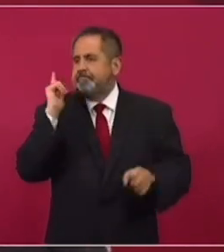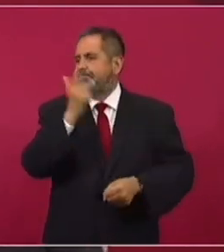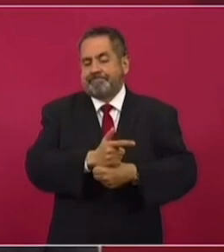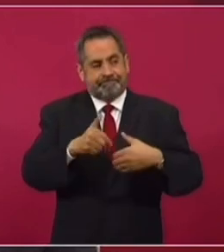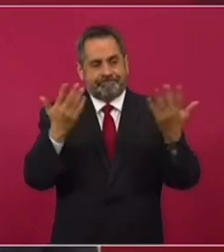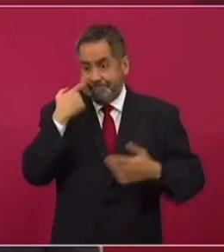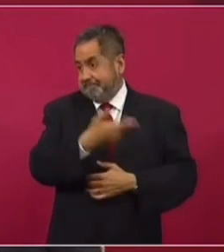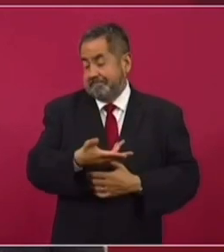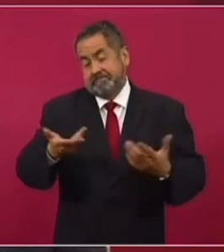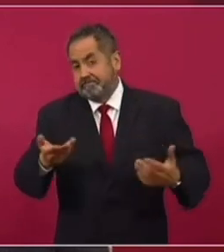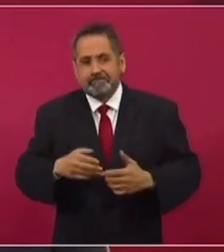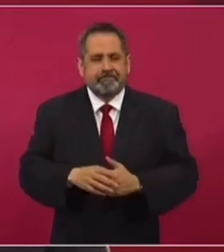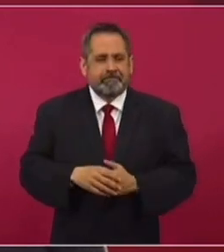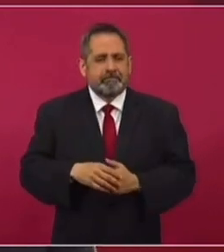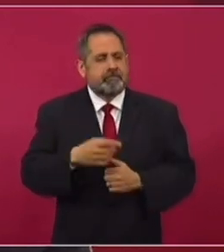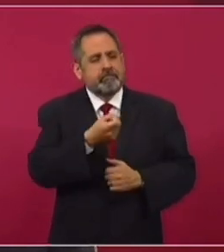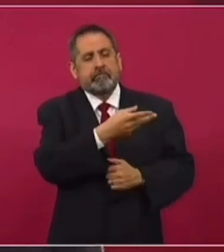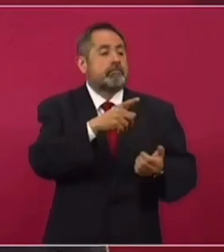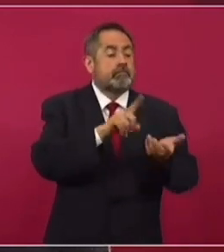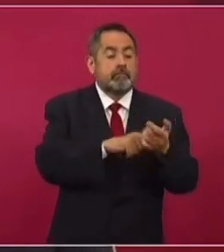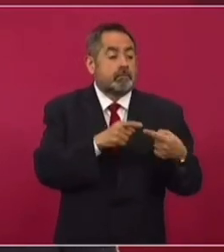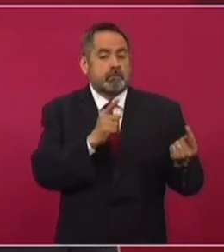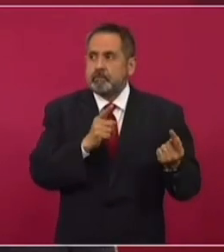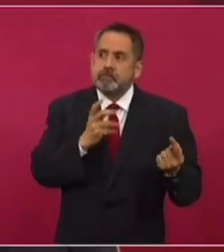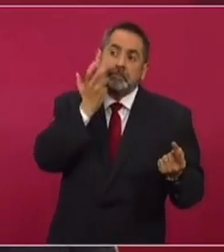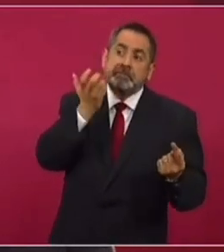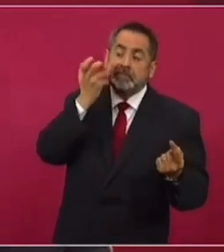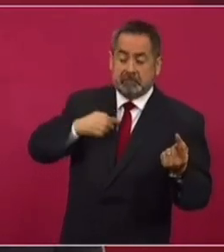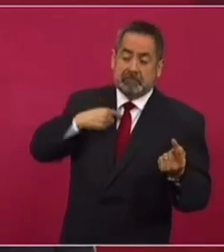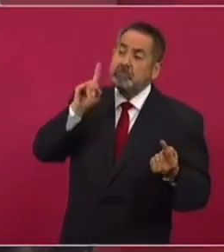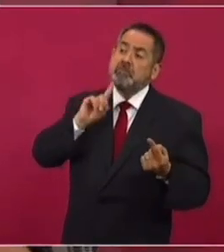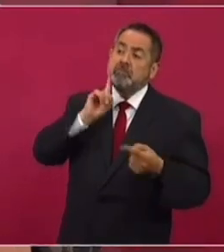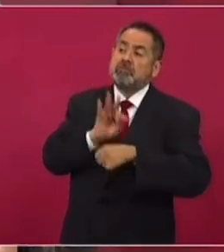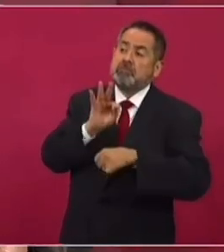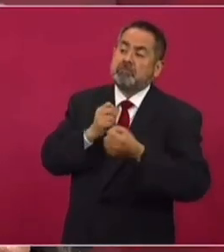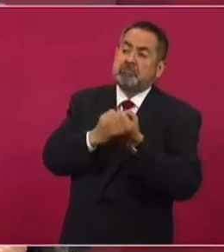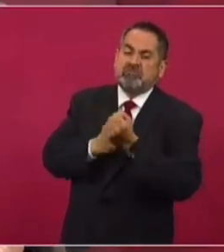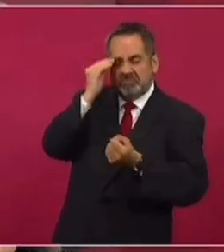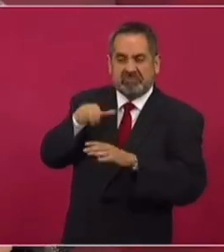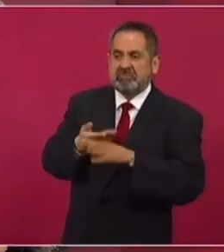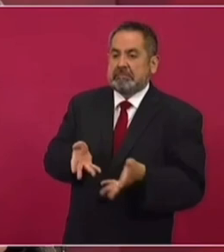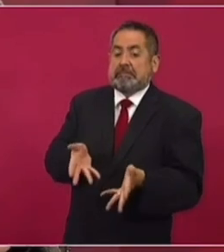descubierto, se volvieron feministas, nada más por conveniencia